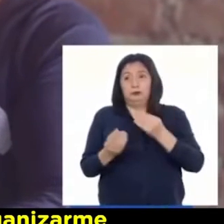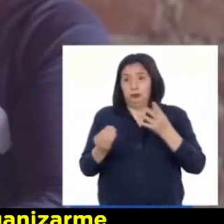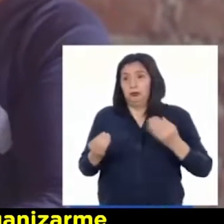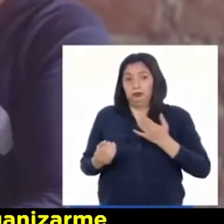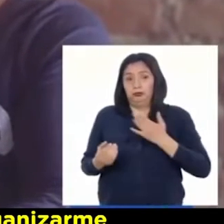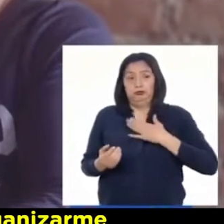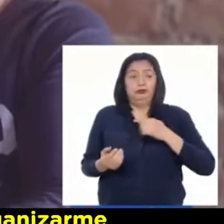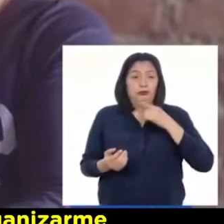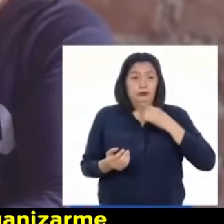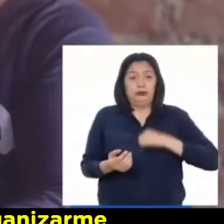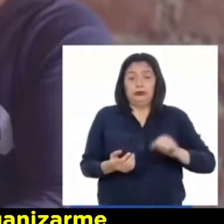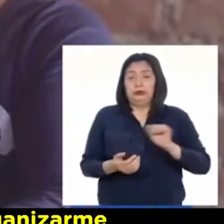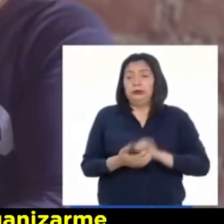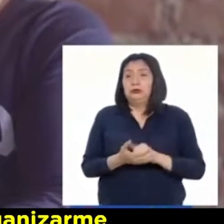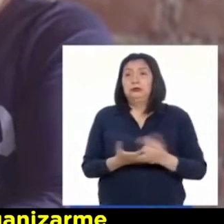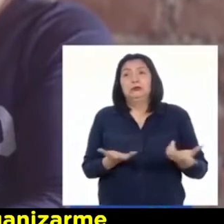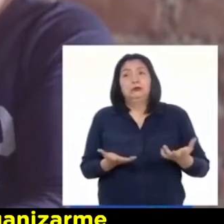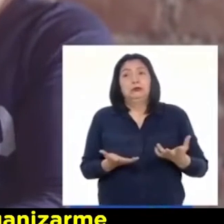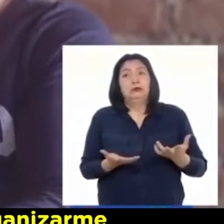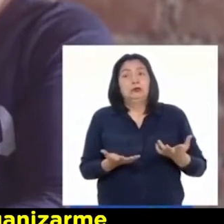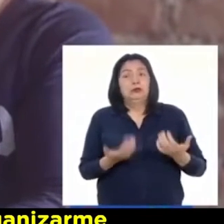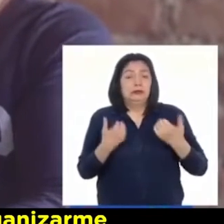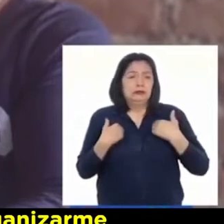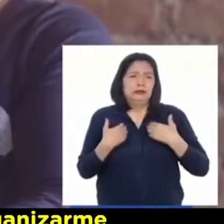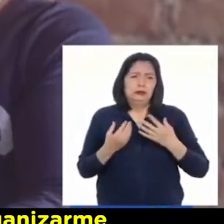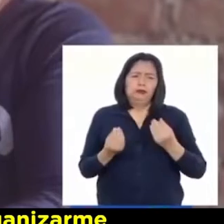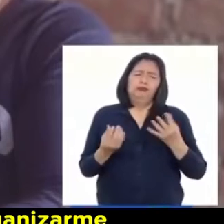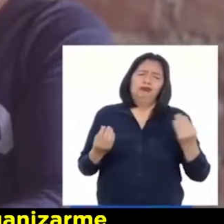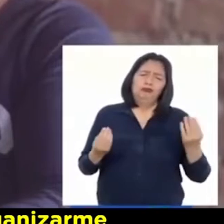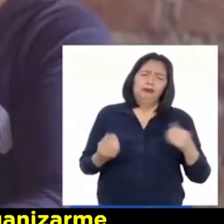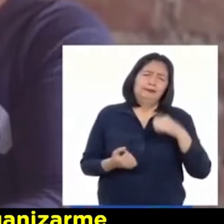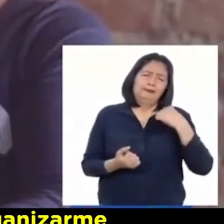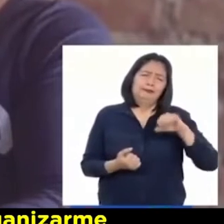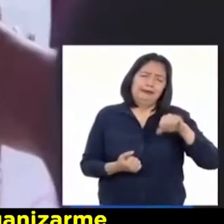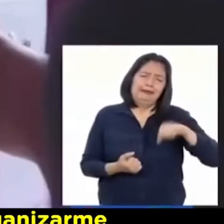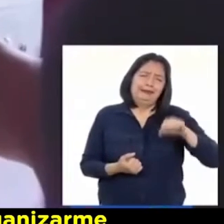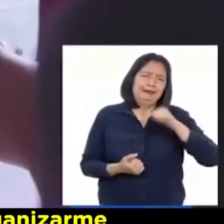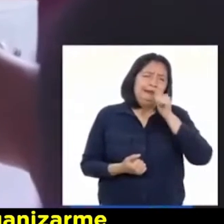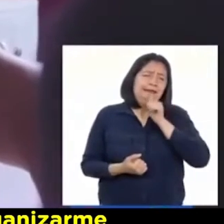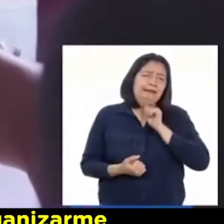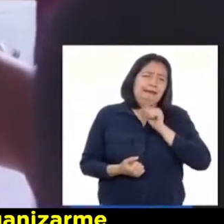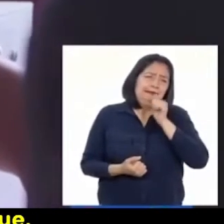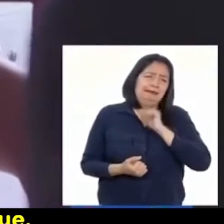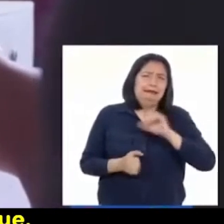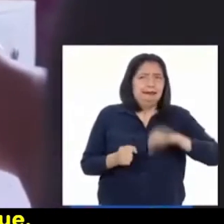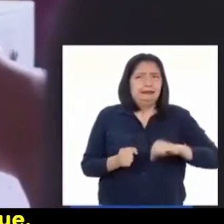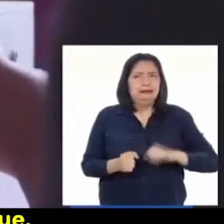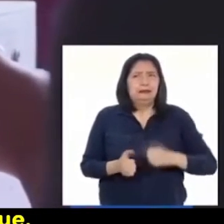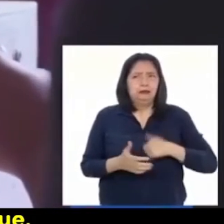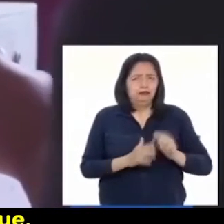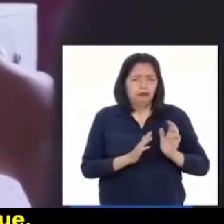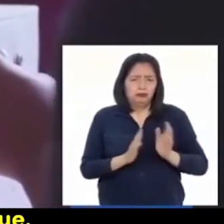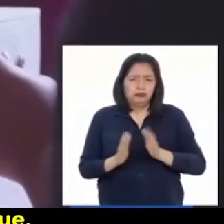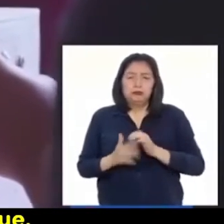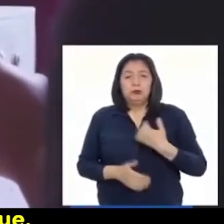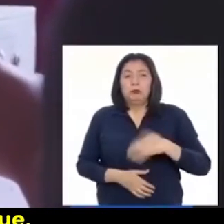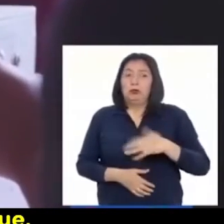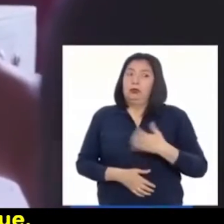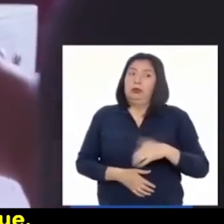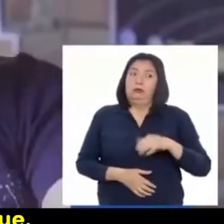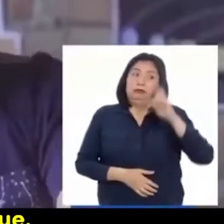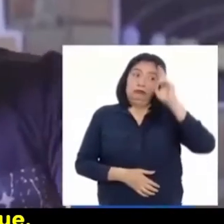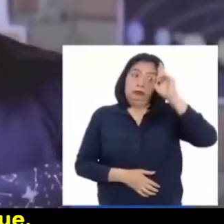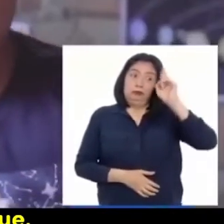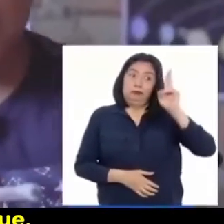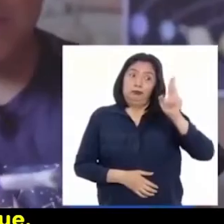hijos a tener bastante paciencia, a organizarme y a valorar a la profesora, ¿no?